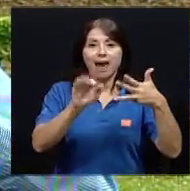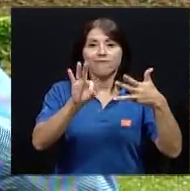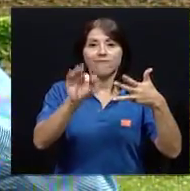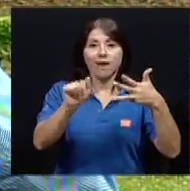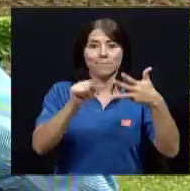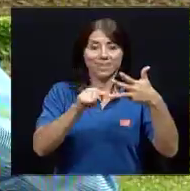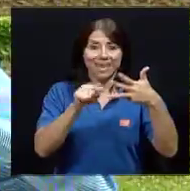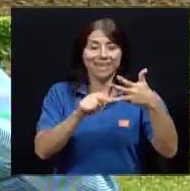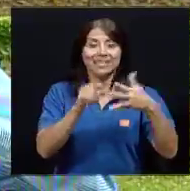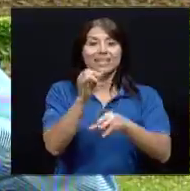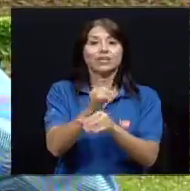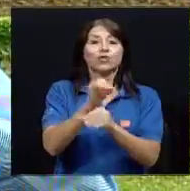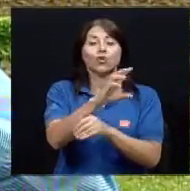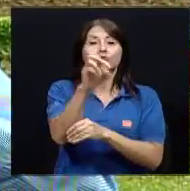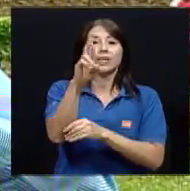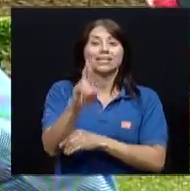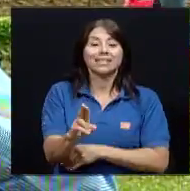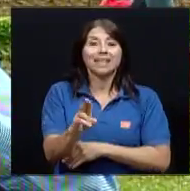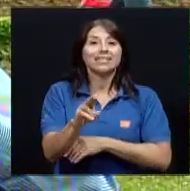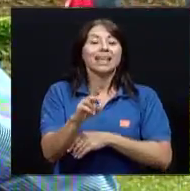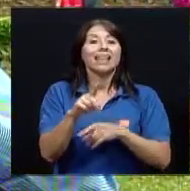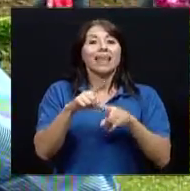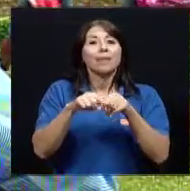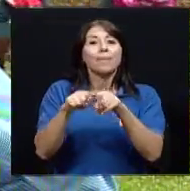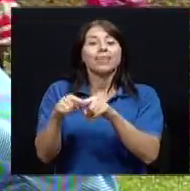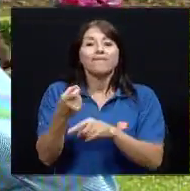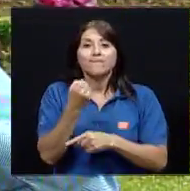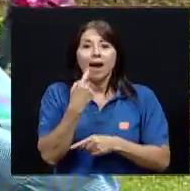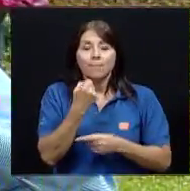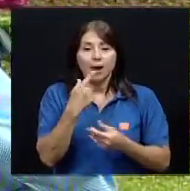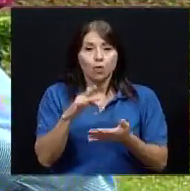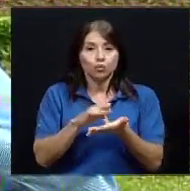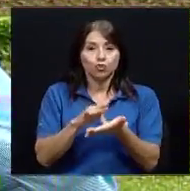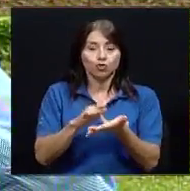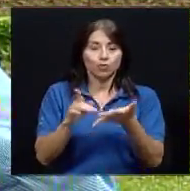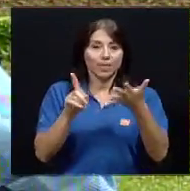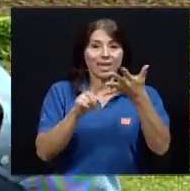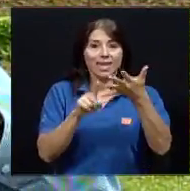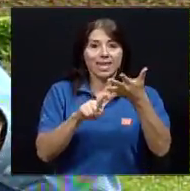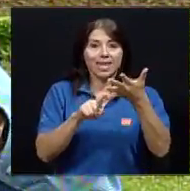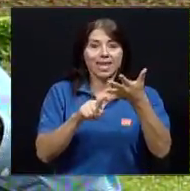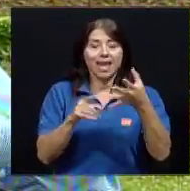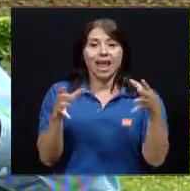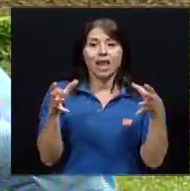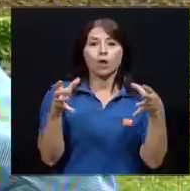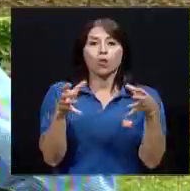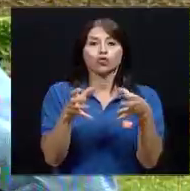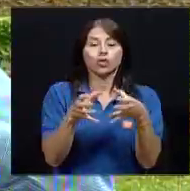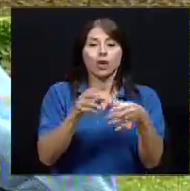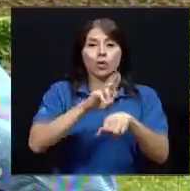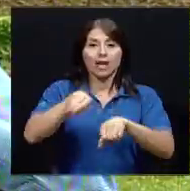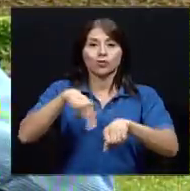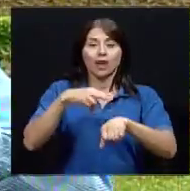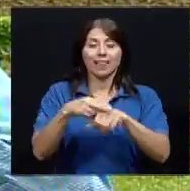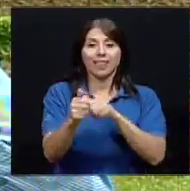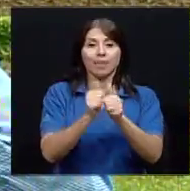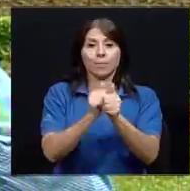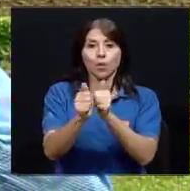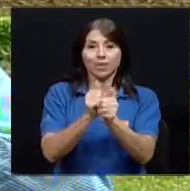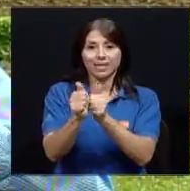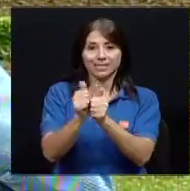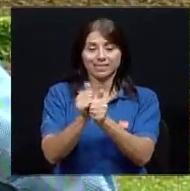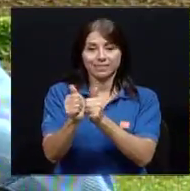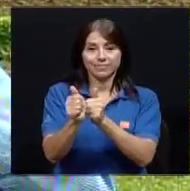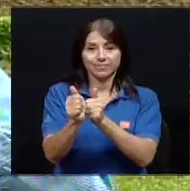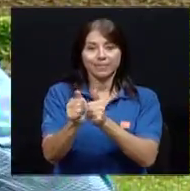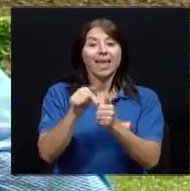Dependencia, y el Consejo Nacional de Deportes, ¿verdad? Digamos, lo que forma parte de la